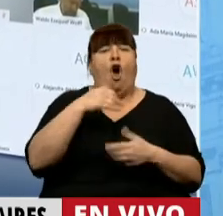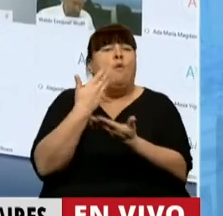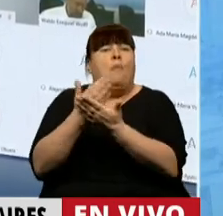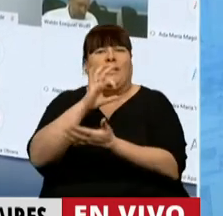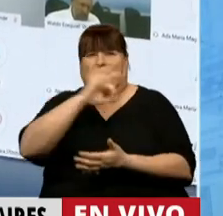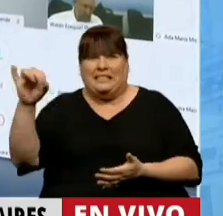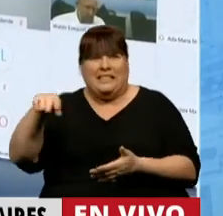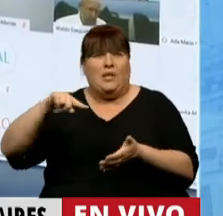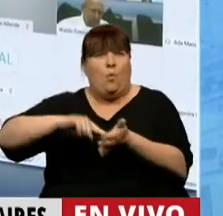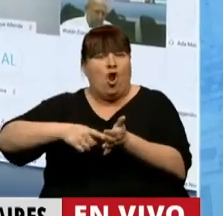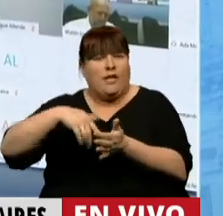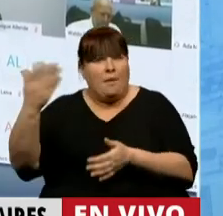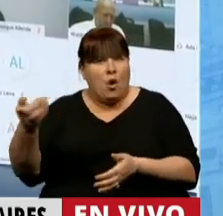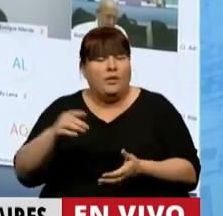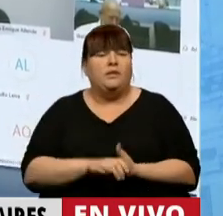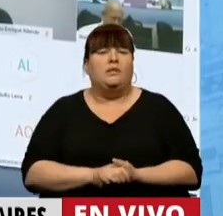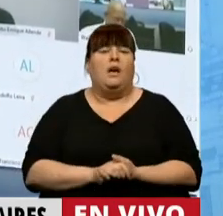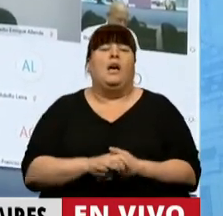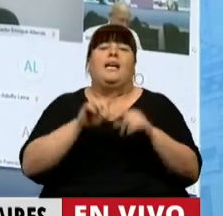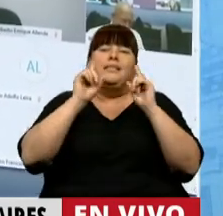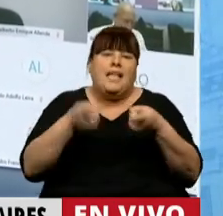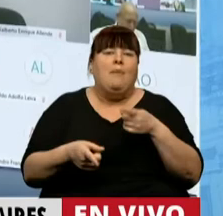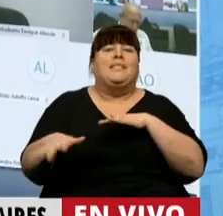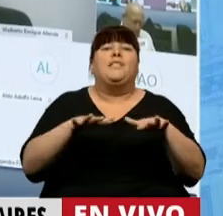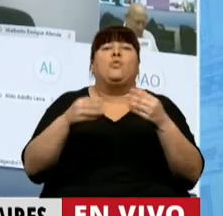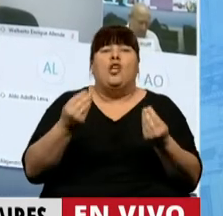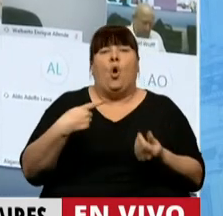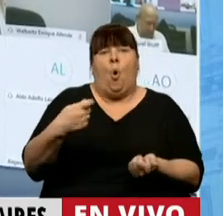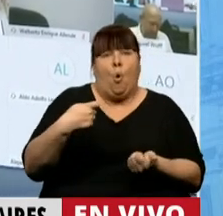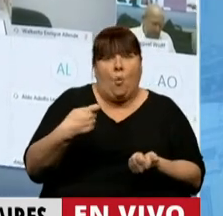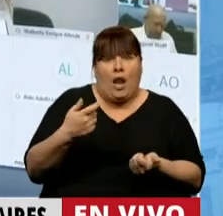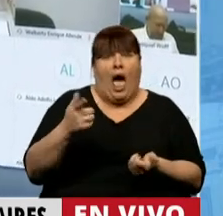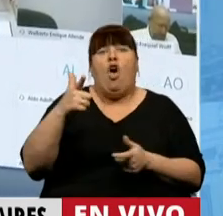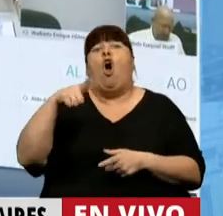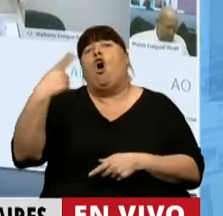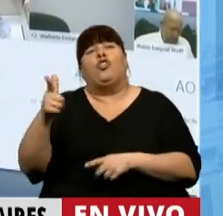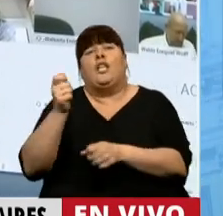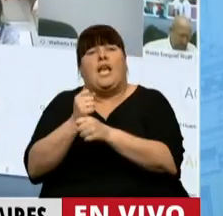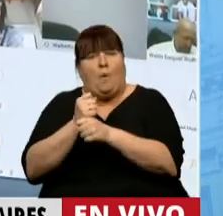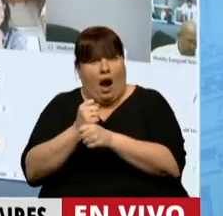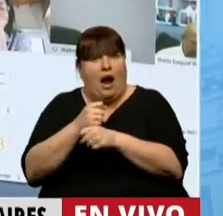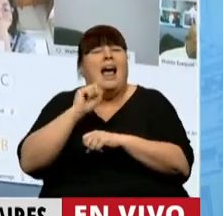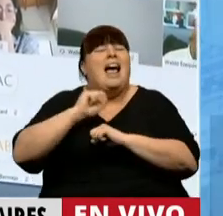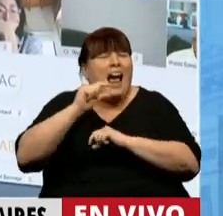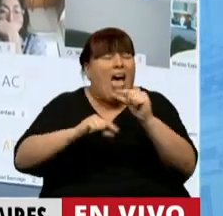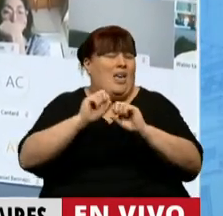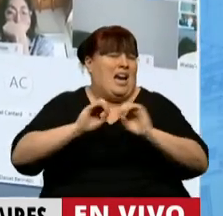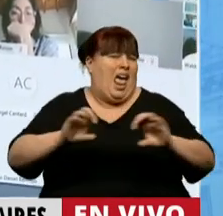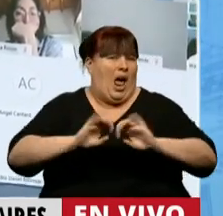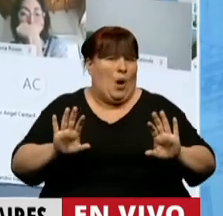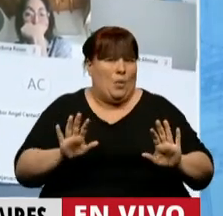cero en la provincia de Buenos Aires acompañan la situación también de los jubilados y de los desocupados cada vez más gravosa.